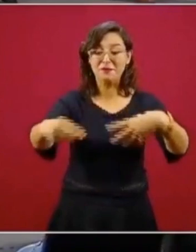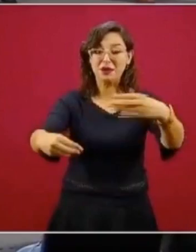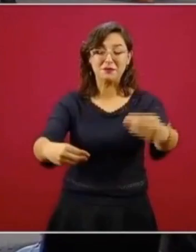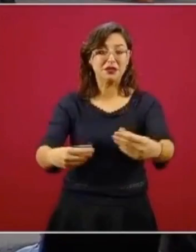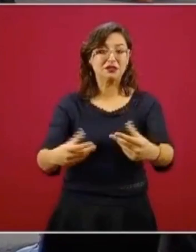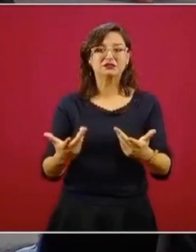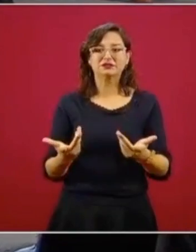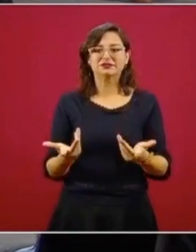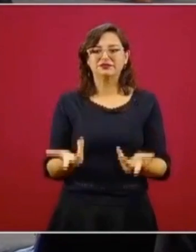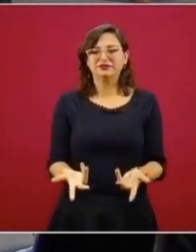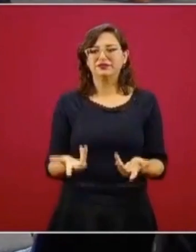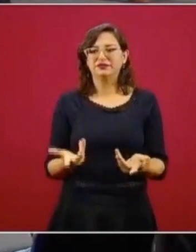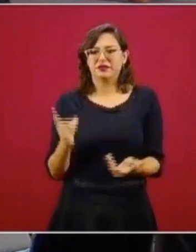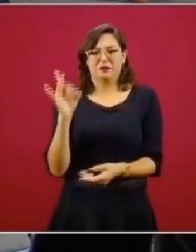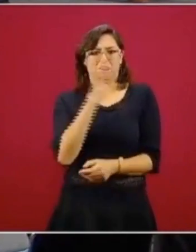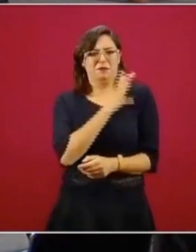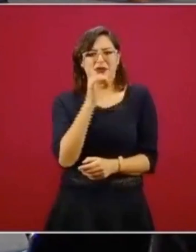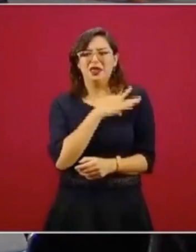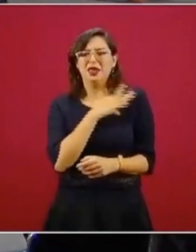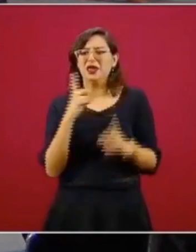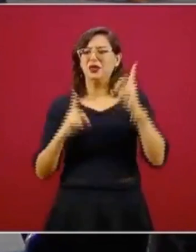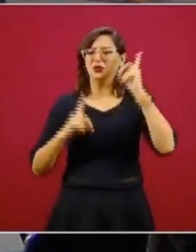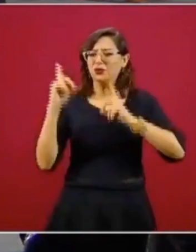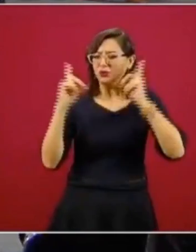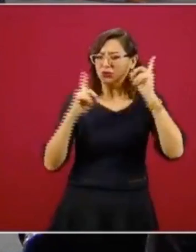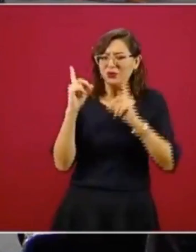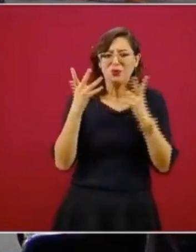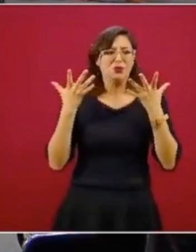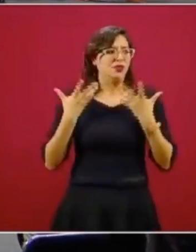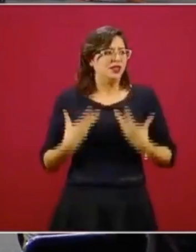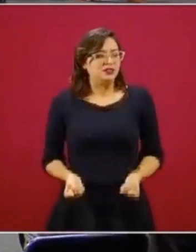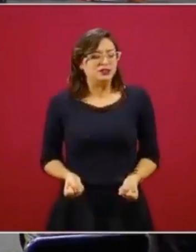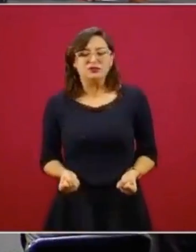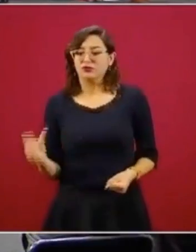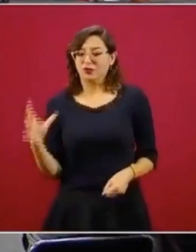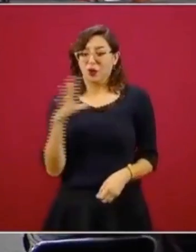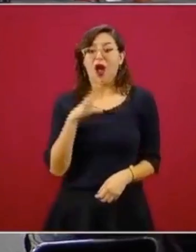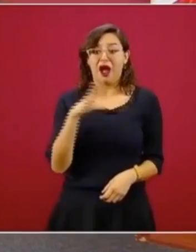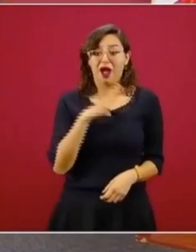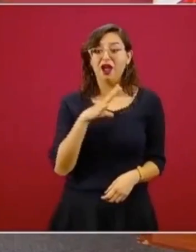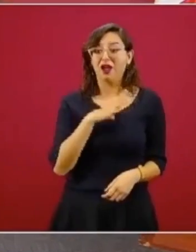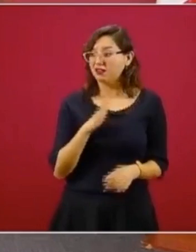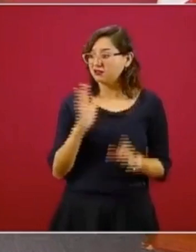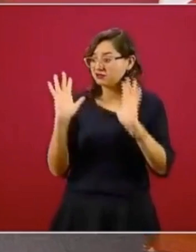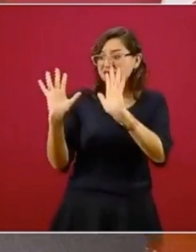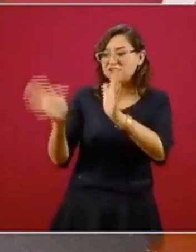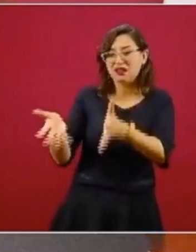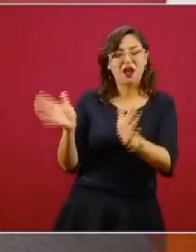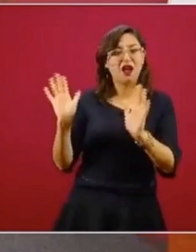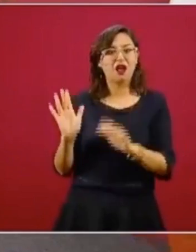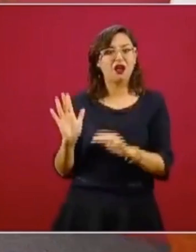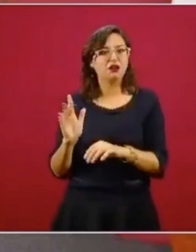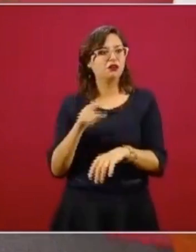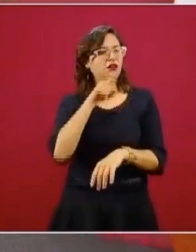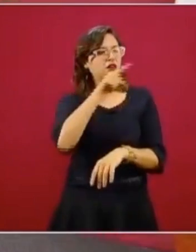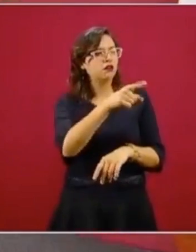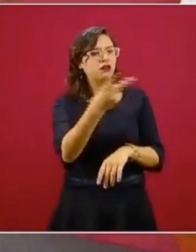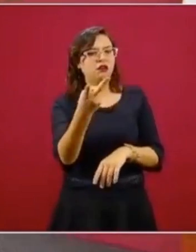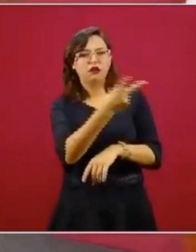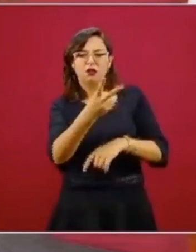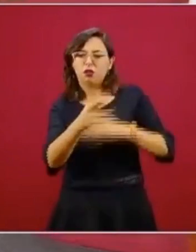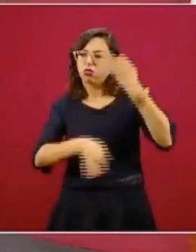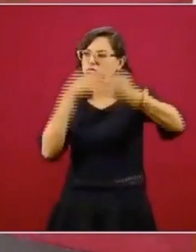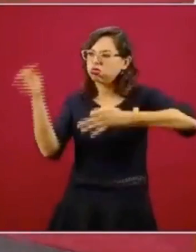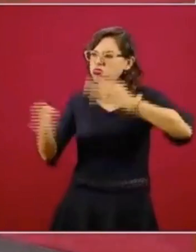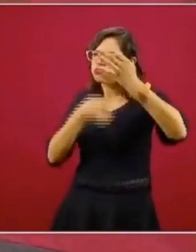los miedos, los temores que se producen para estar alentando más miedos, más temores,